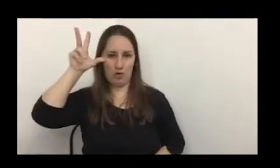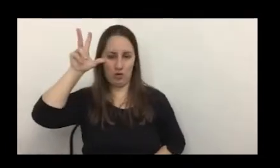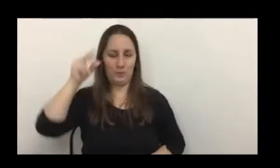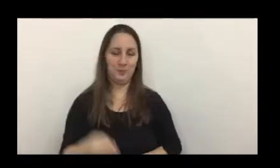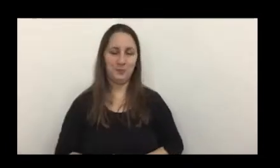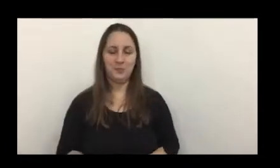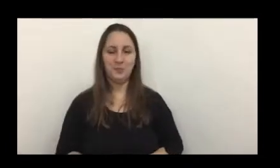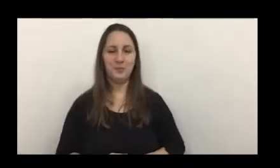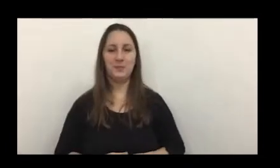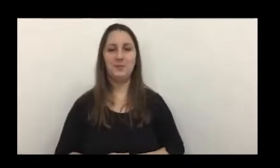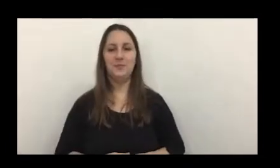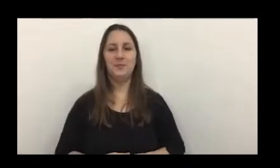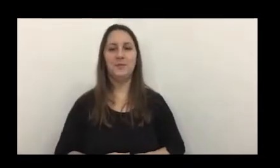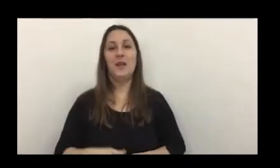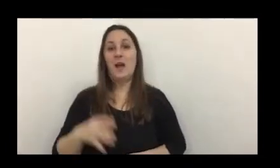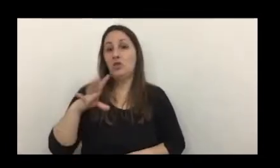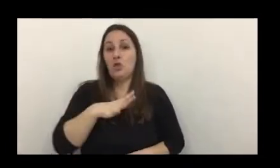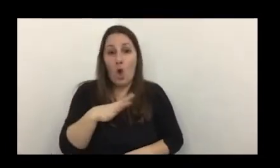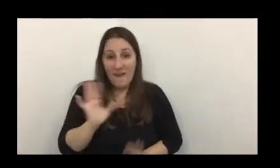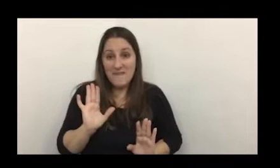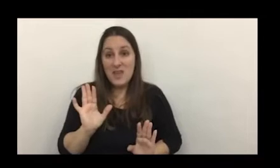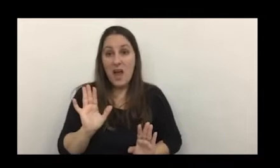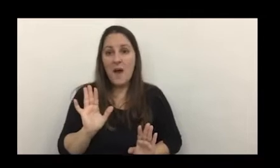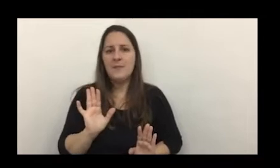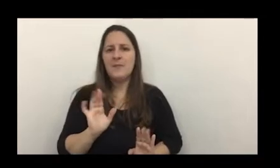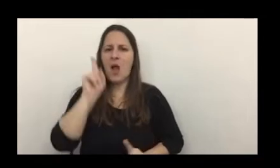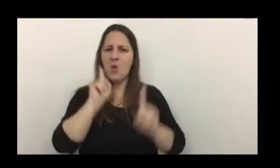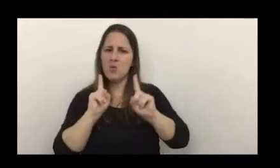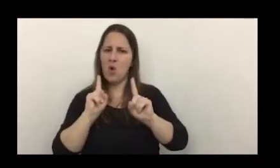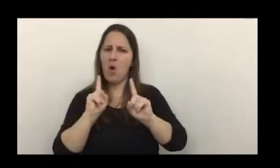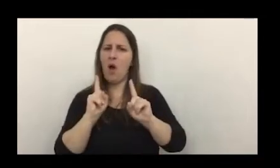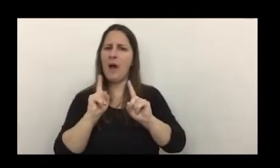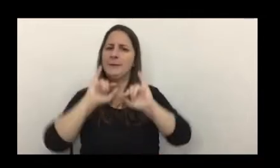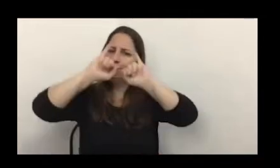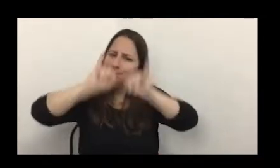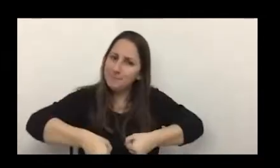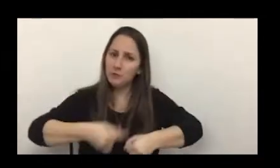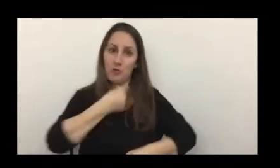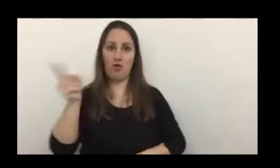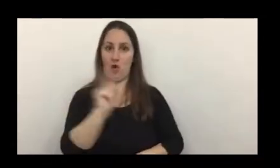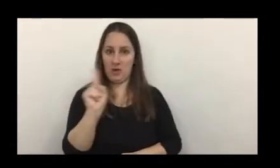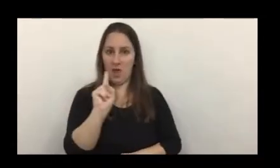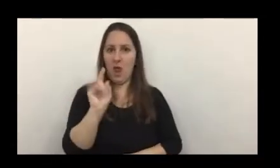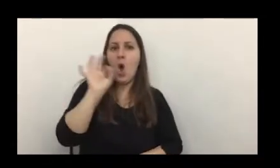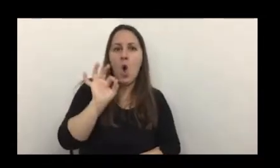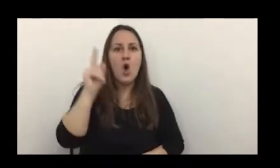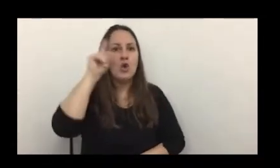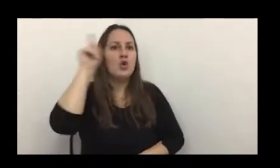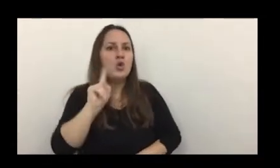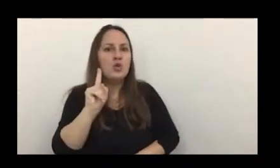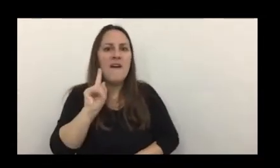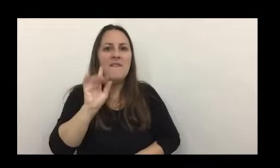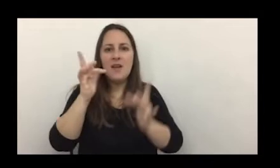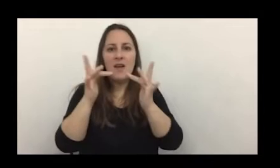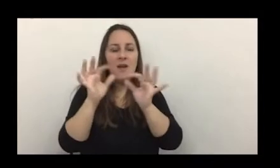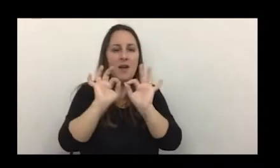Todavía muchísimos países o se resisten a reconocer las criptomonedas o desconocen su existencia directamente.